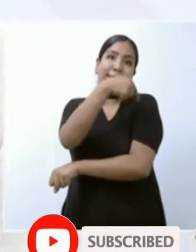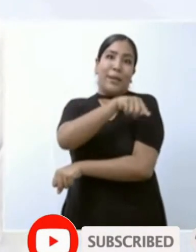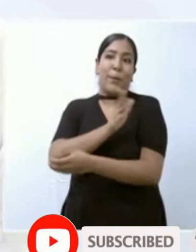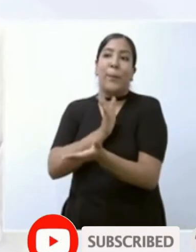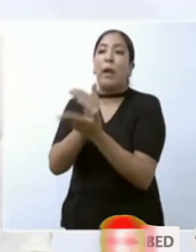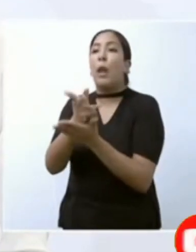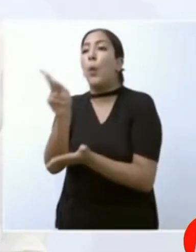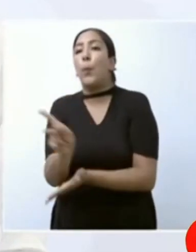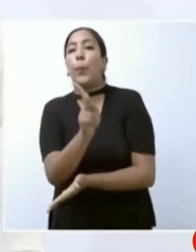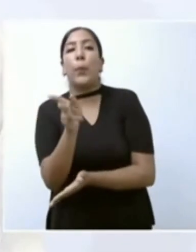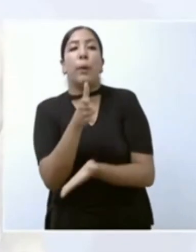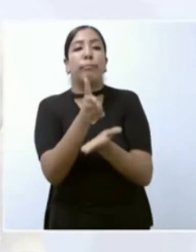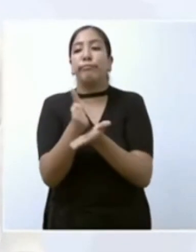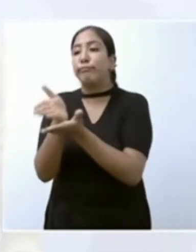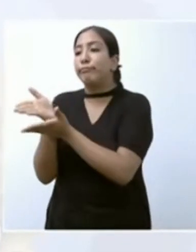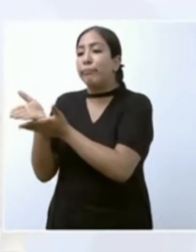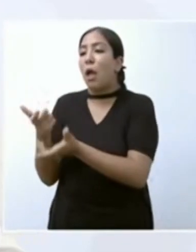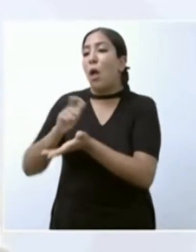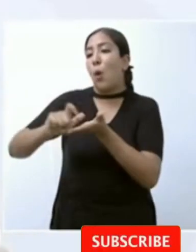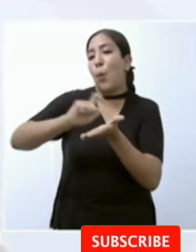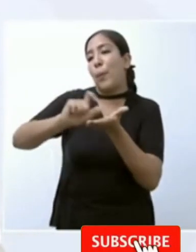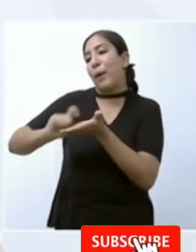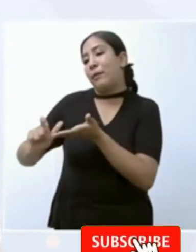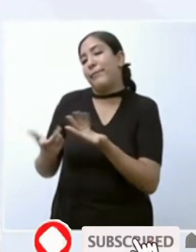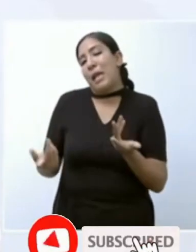y siempre hay quejas ¿no?